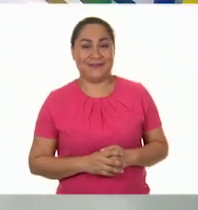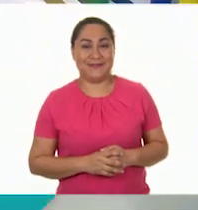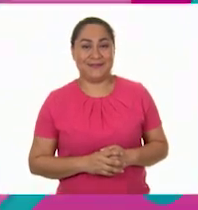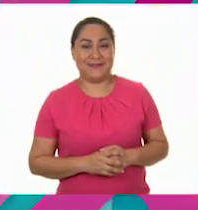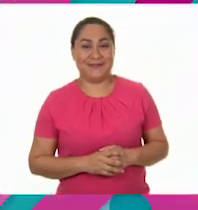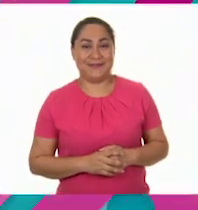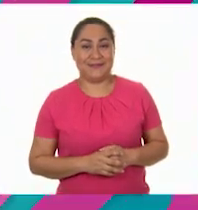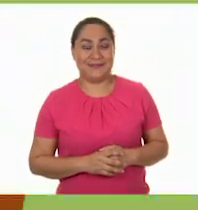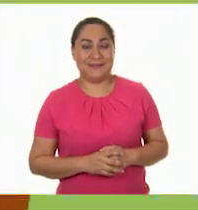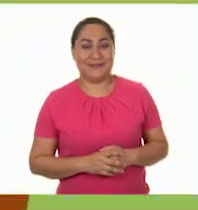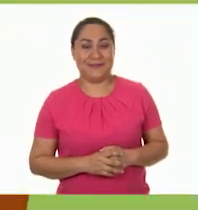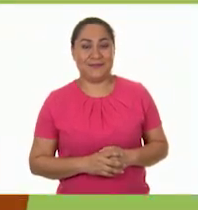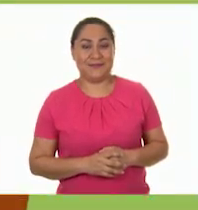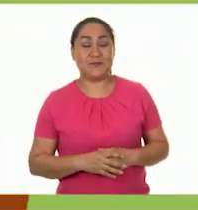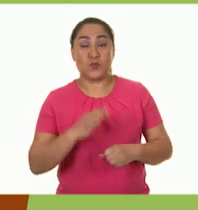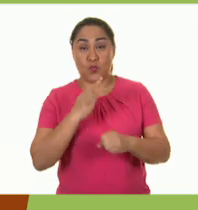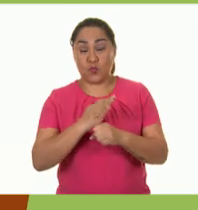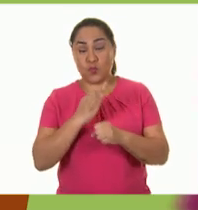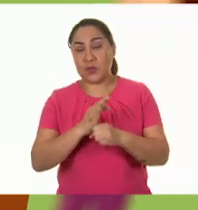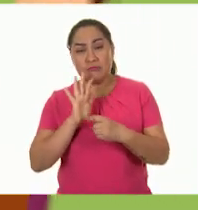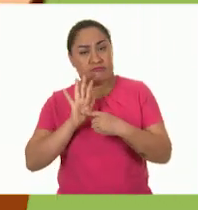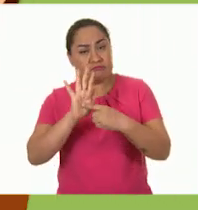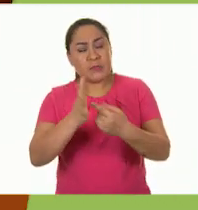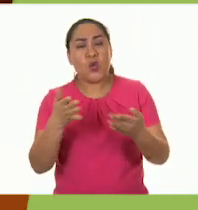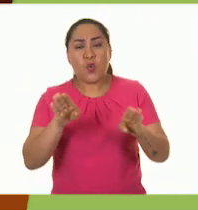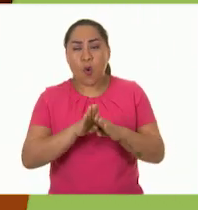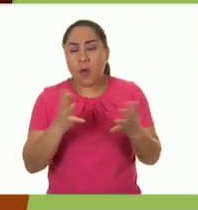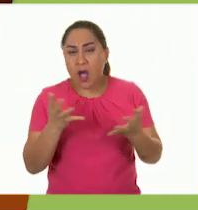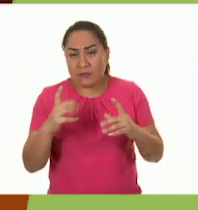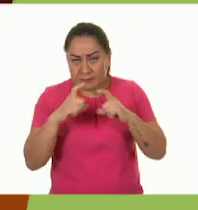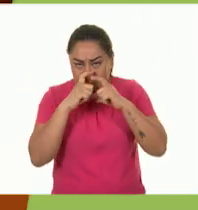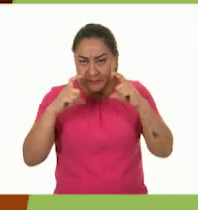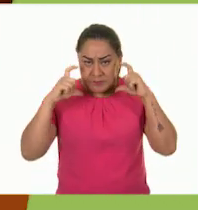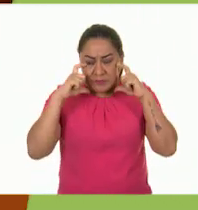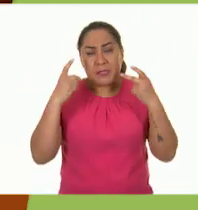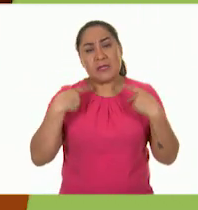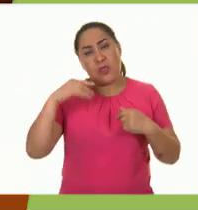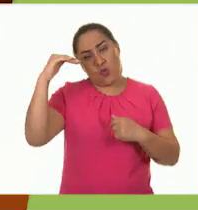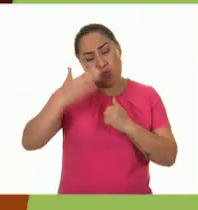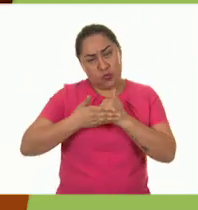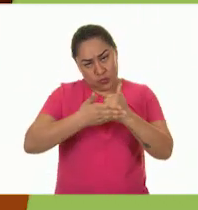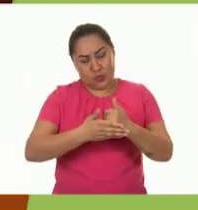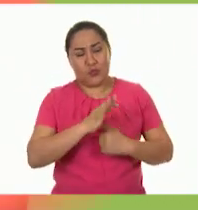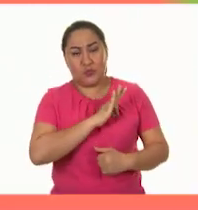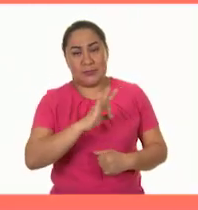Te enseñaremos cómo armar un cubrebocas con ayuda de un adulto.